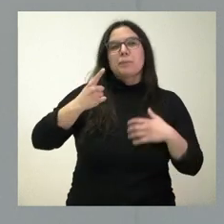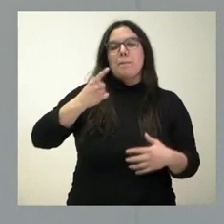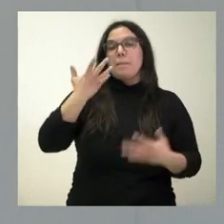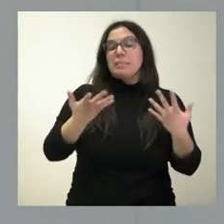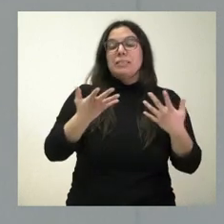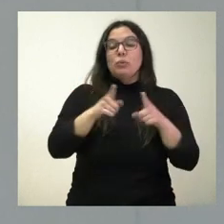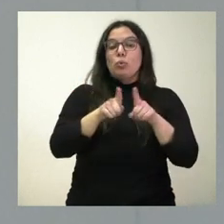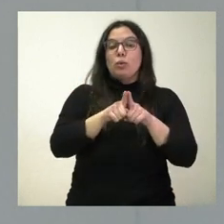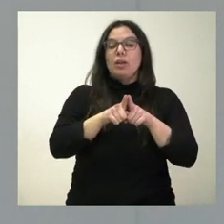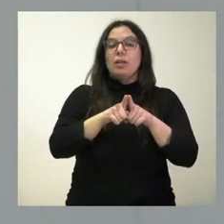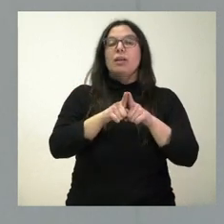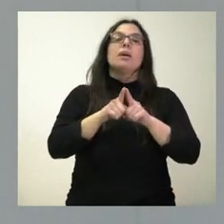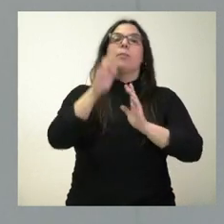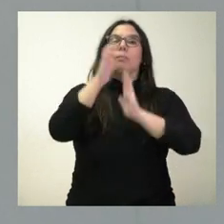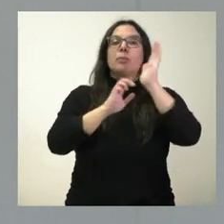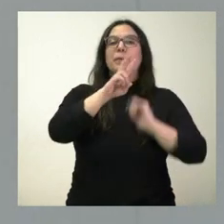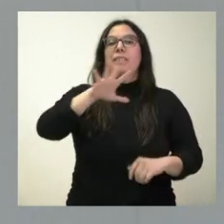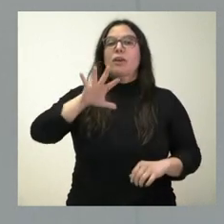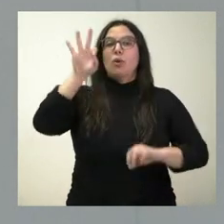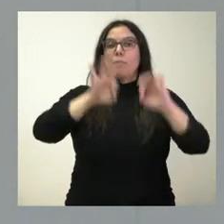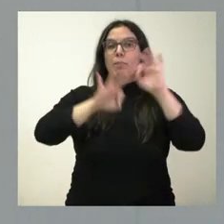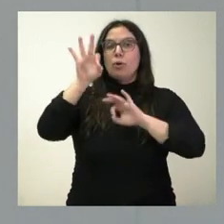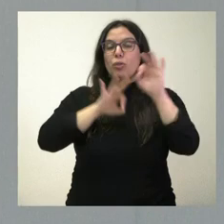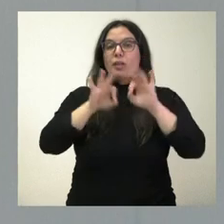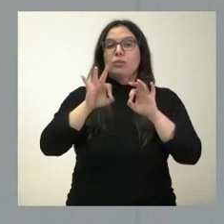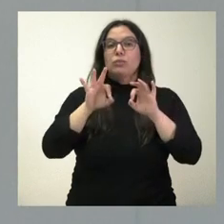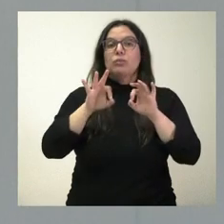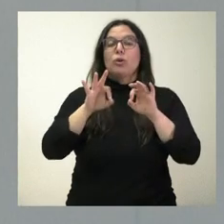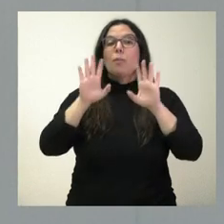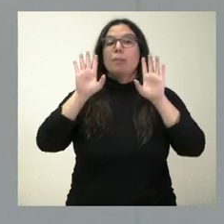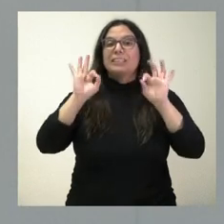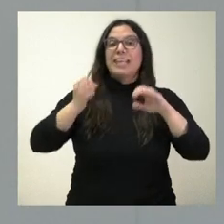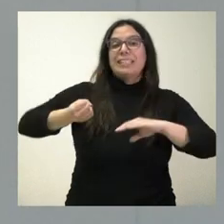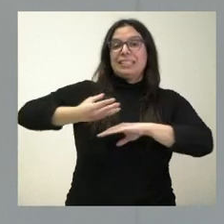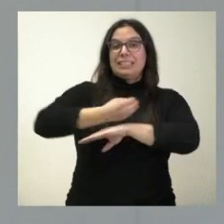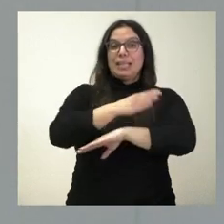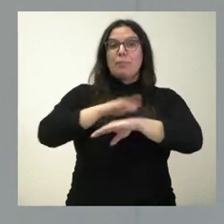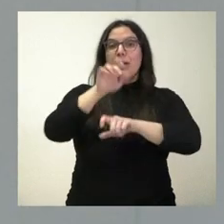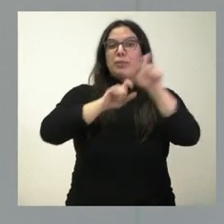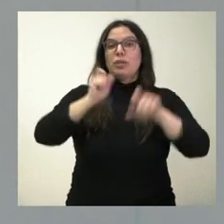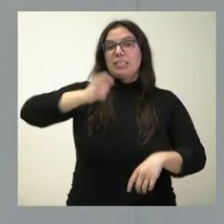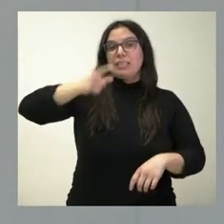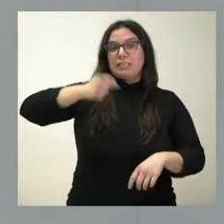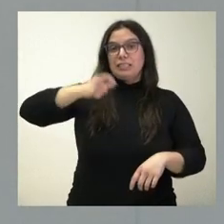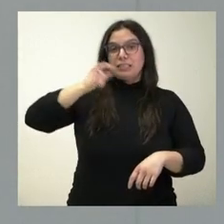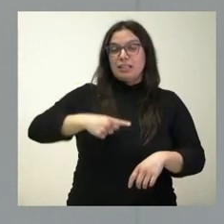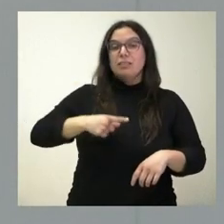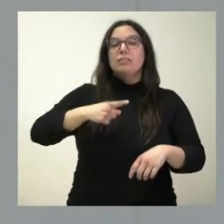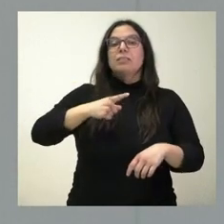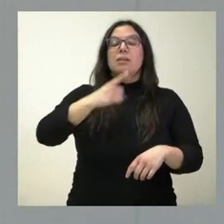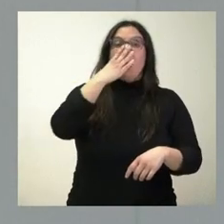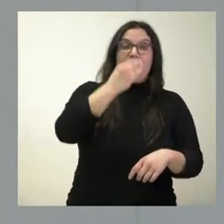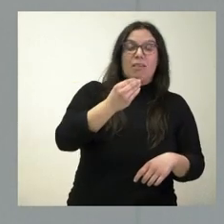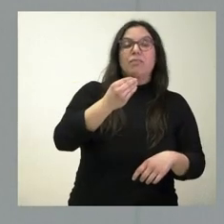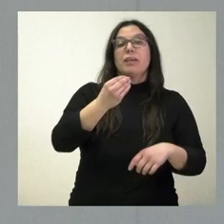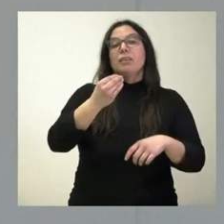la bonificación del 25% de los abonos de tren para viajeros recurrentes de altas prestaciones en todas las